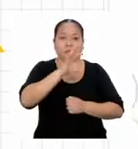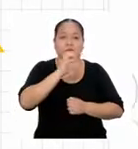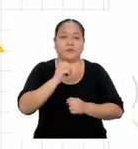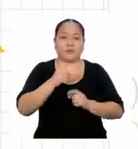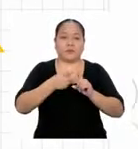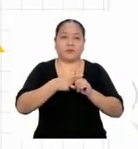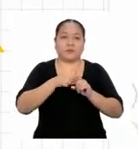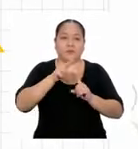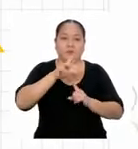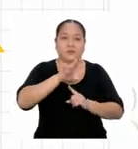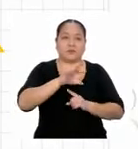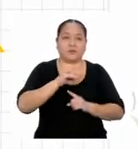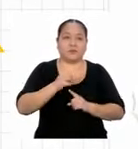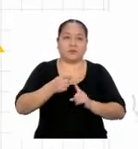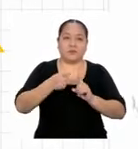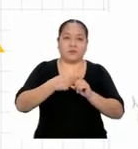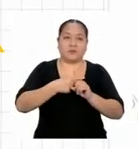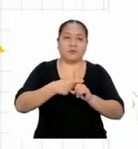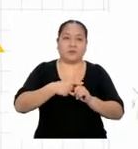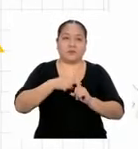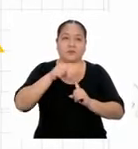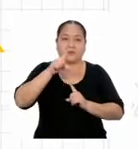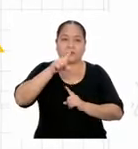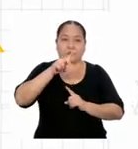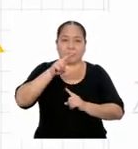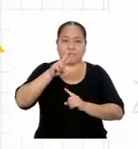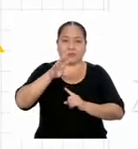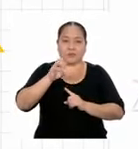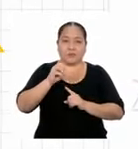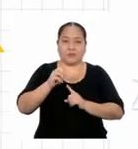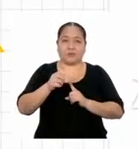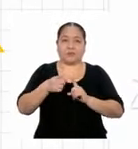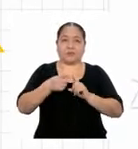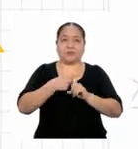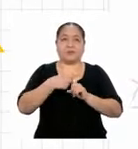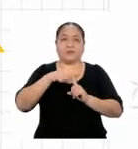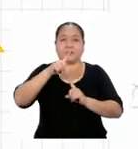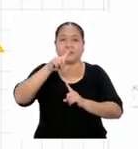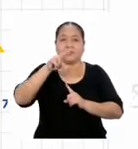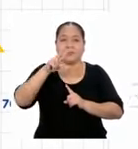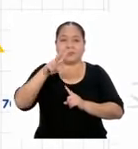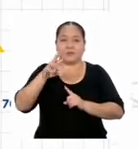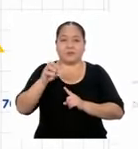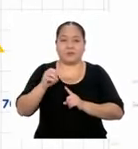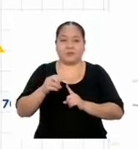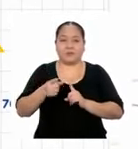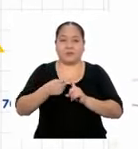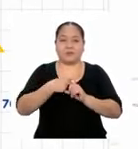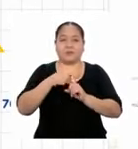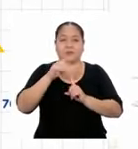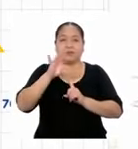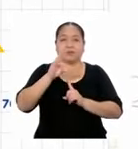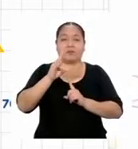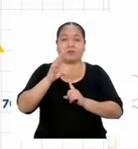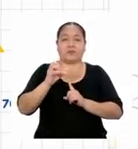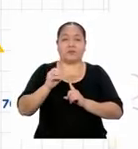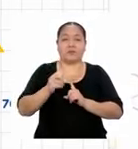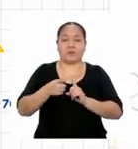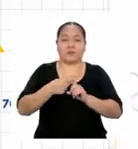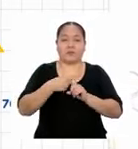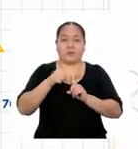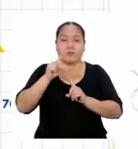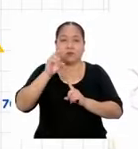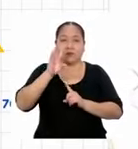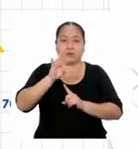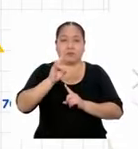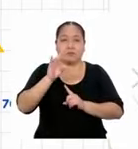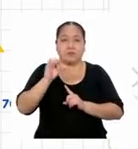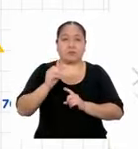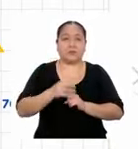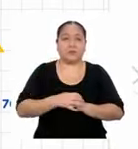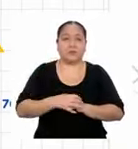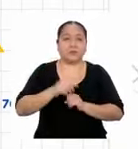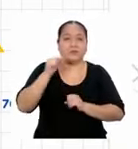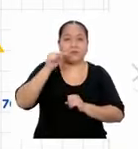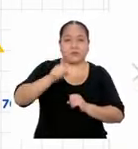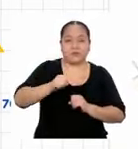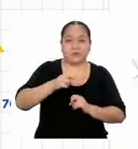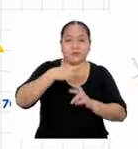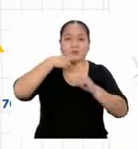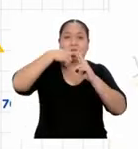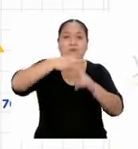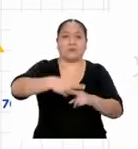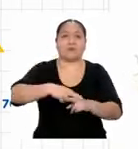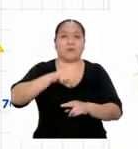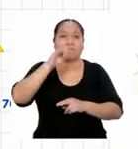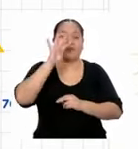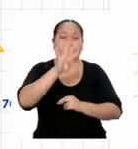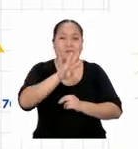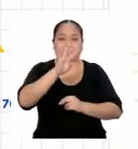más 50 más 120 más 120 más 70 más 70. Lo que da un total